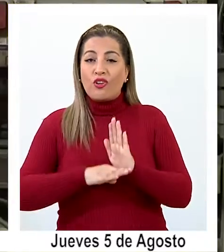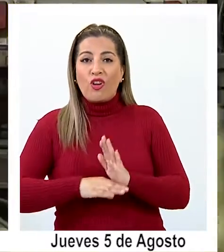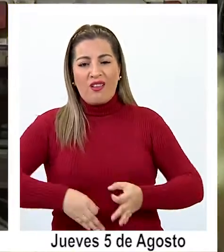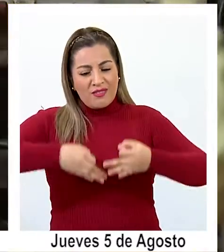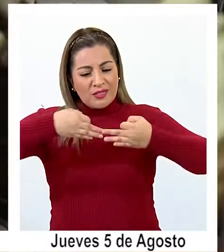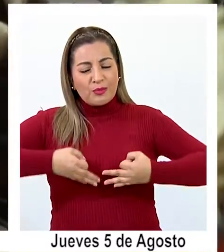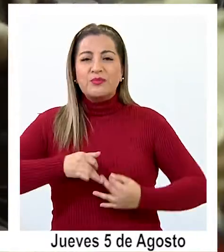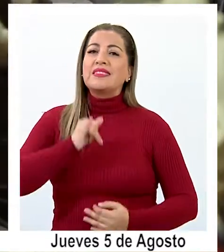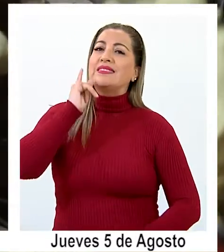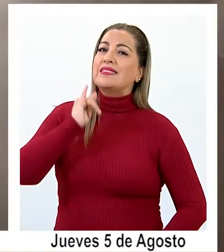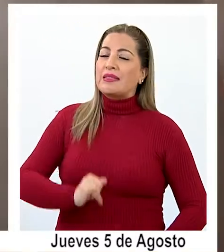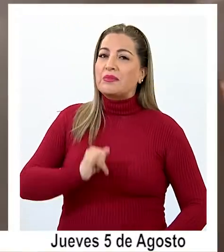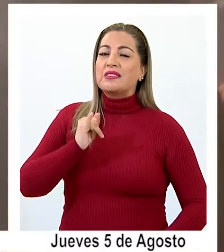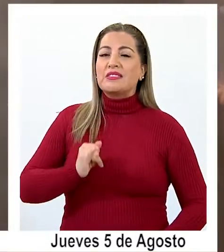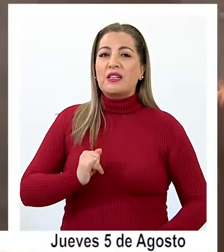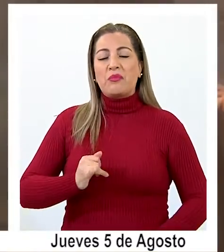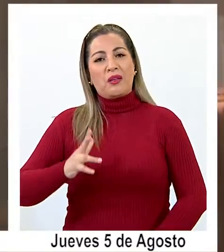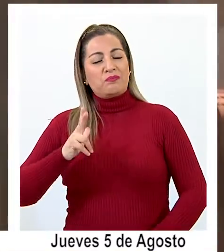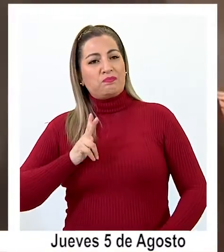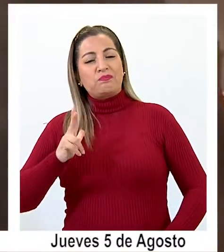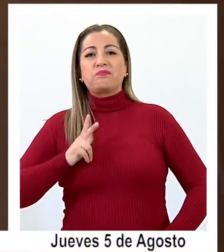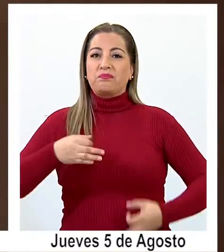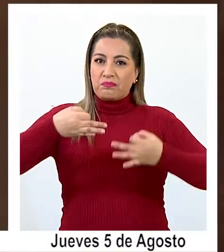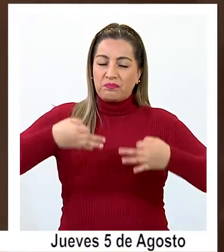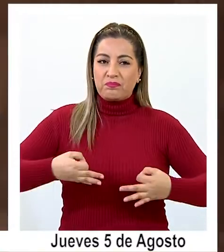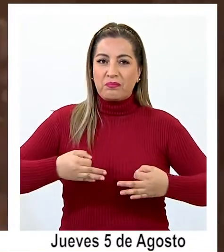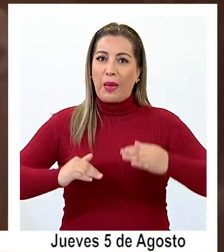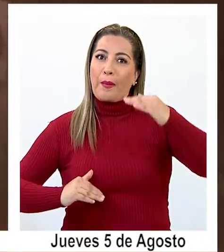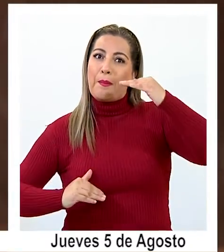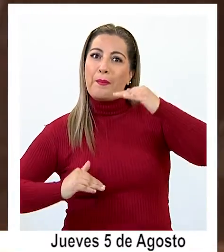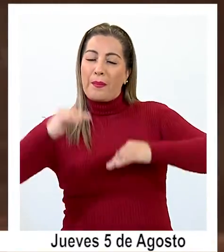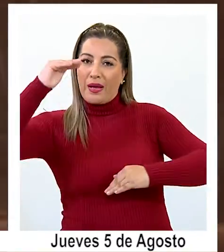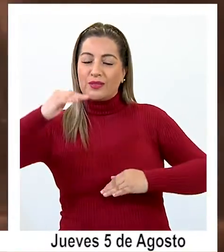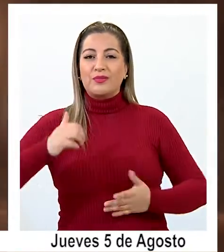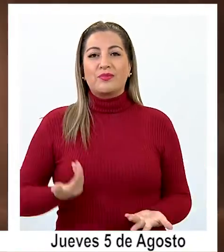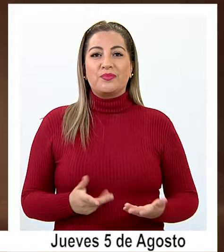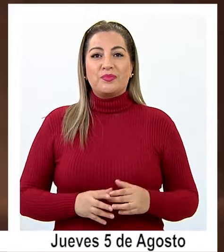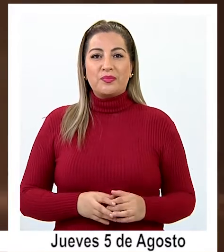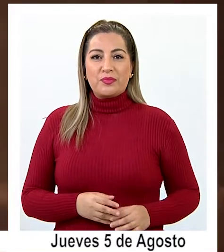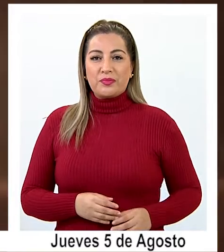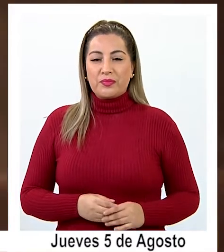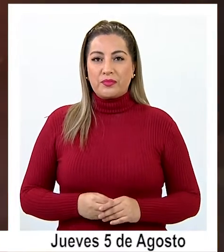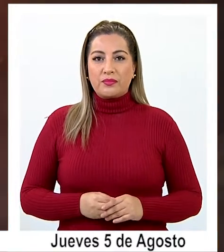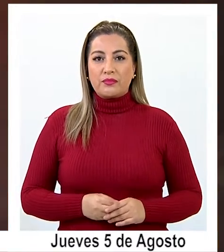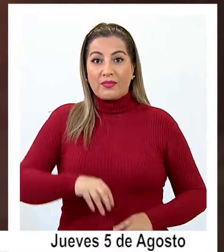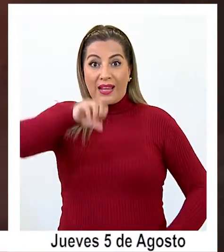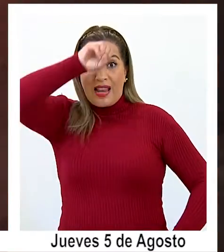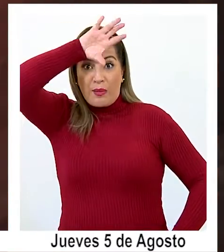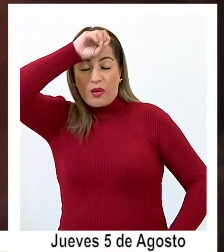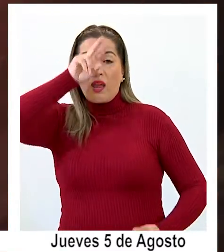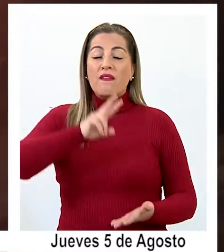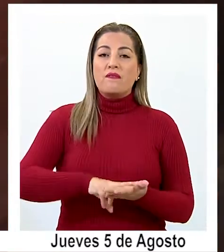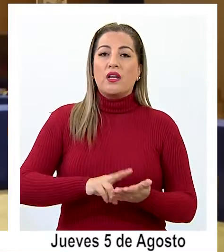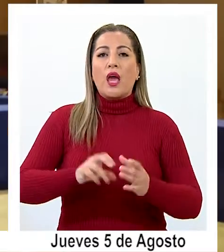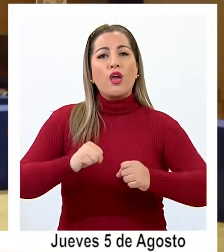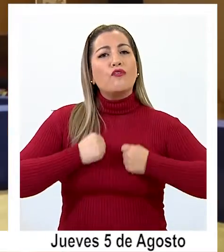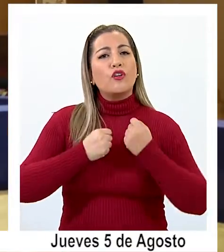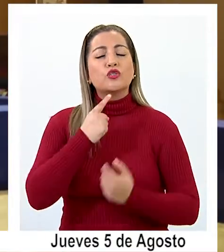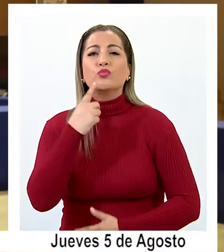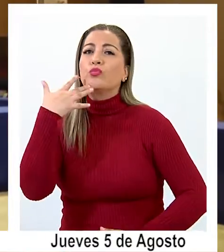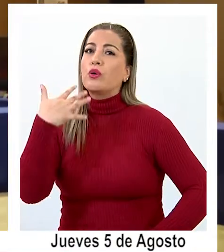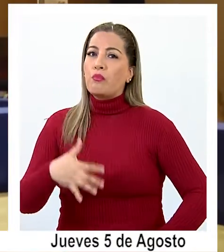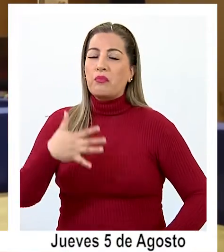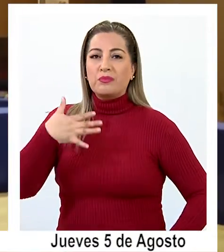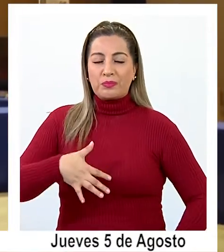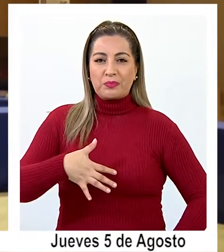seguridad estuvieron por encima del promedio de otras áreas de desarrollo. La minería efectivamente ha hecho esfuerzos muy importantes